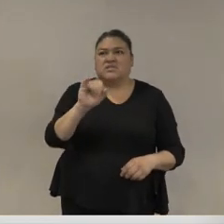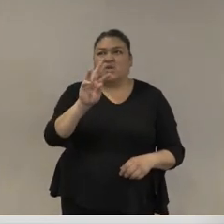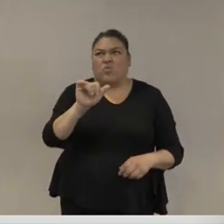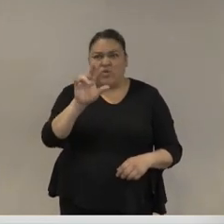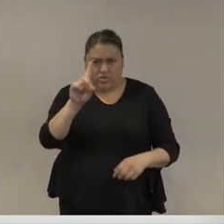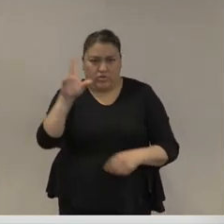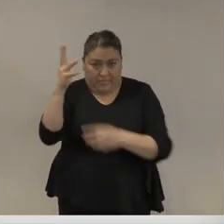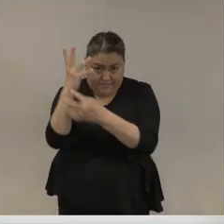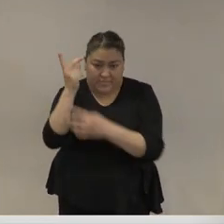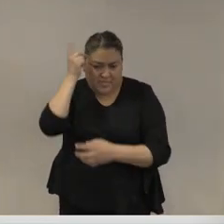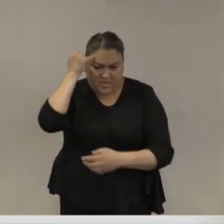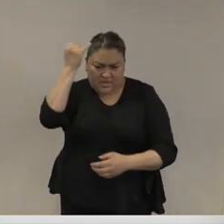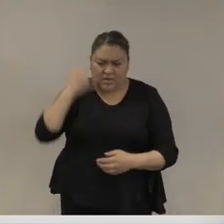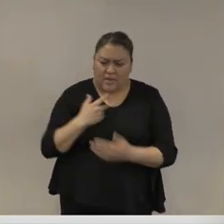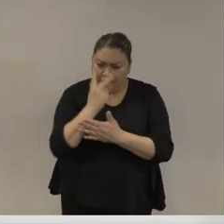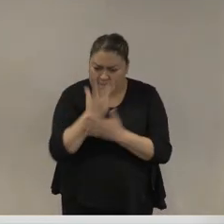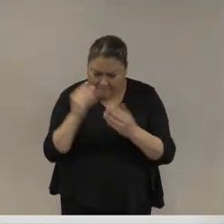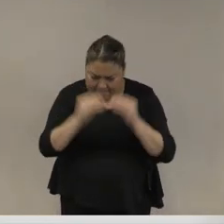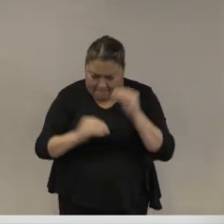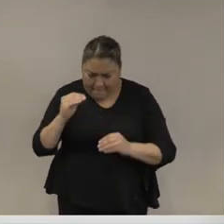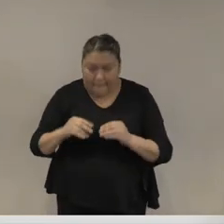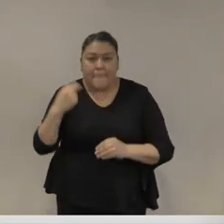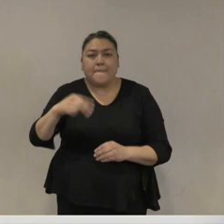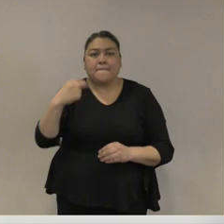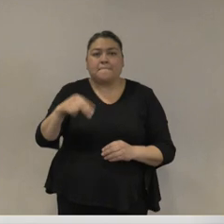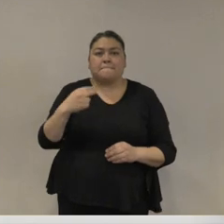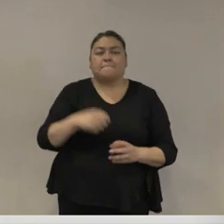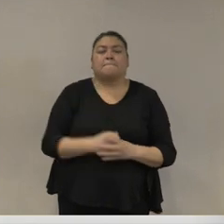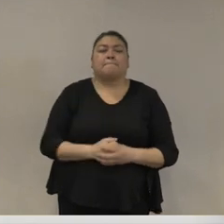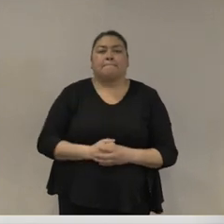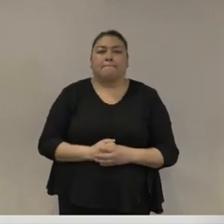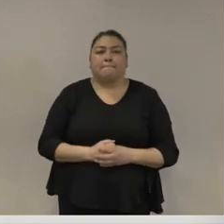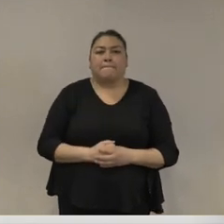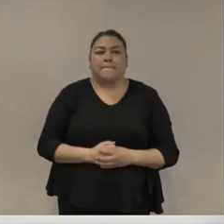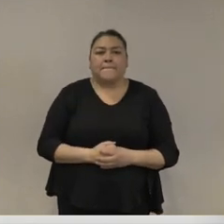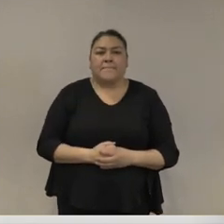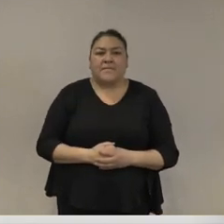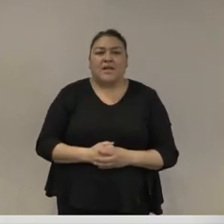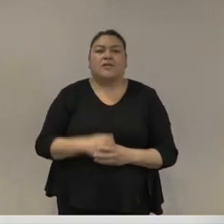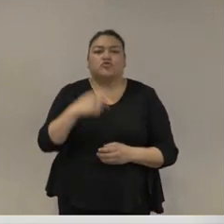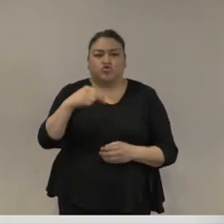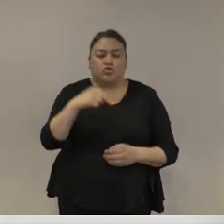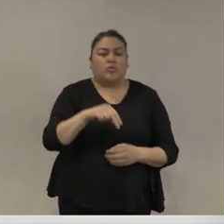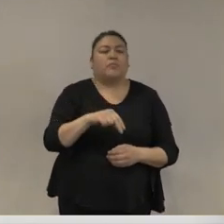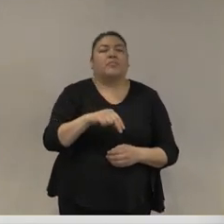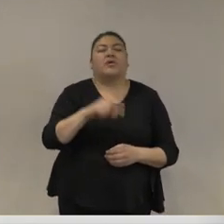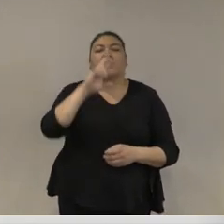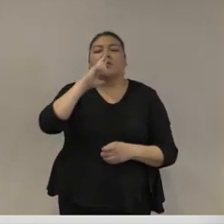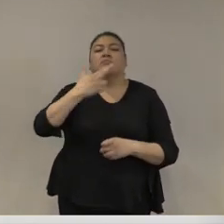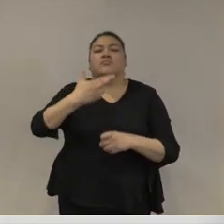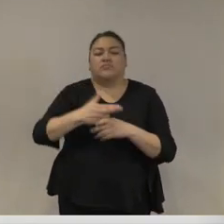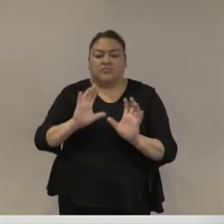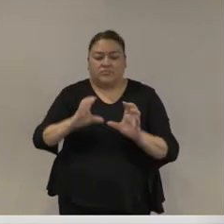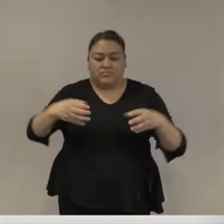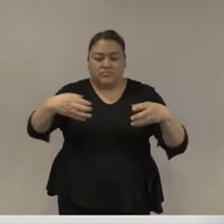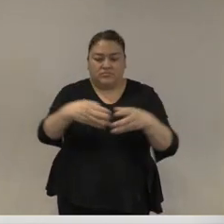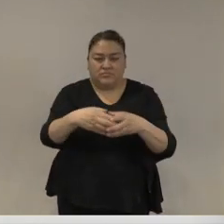que ella denomina mass atrocity response operations operaciones que puedan